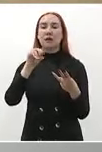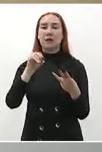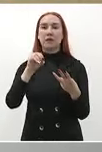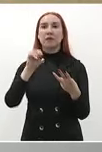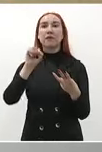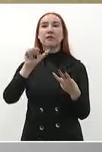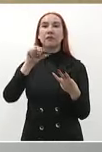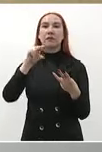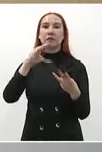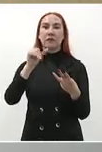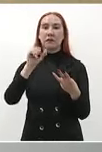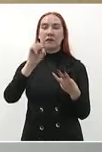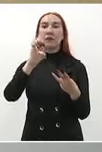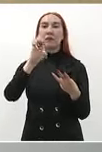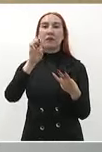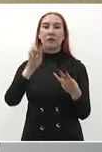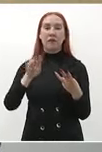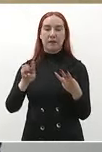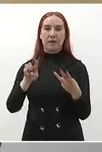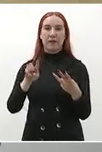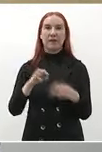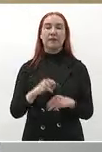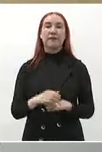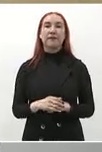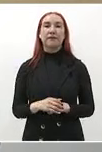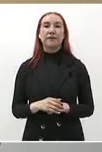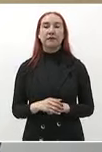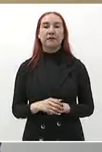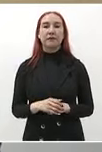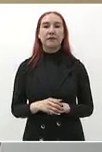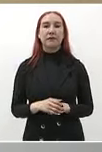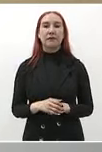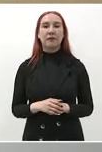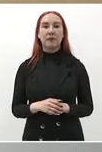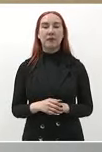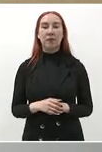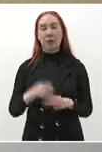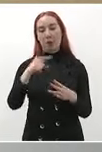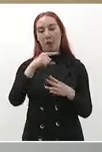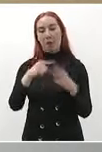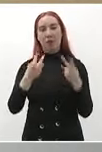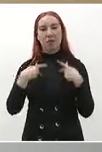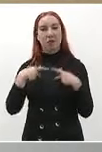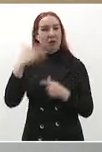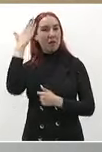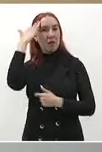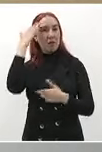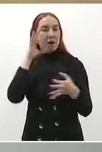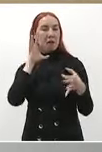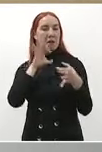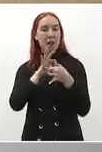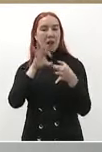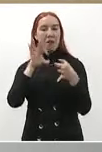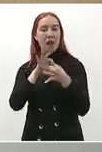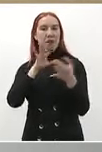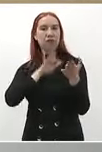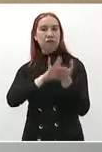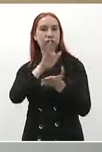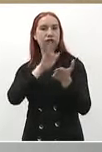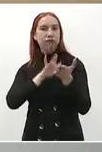el general Cárdenas inició el reparto